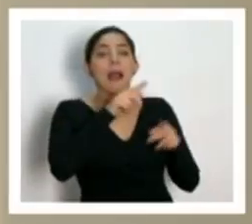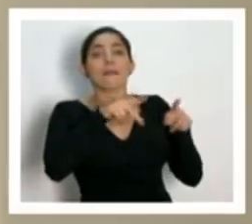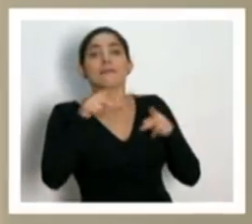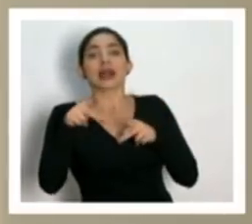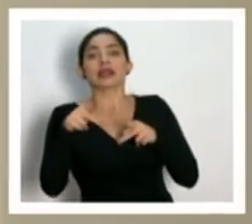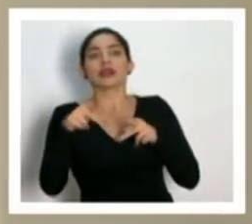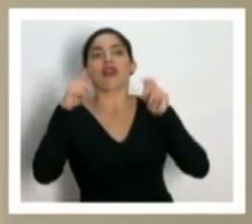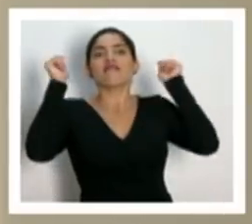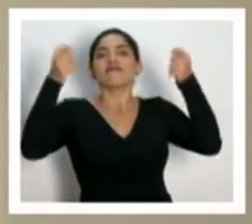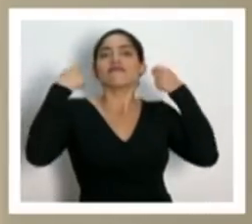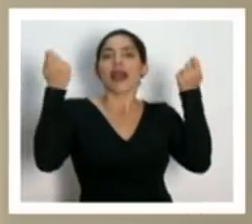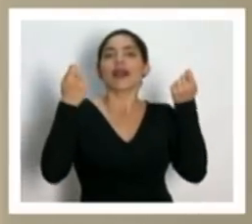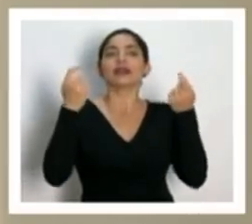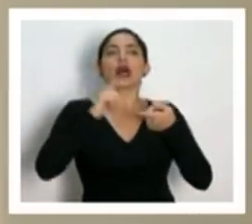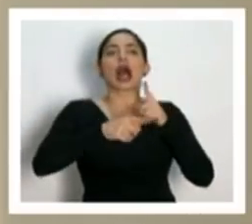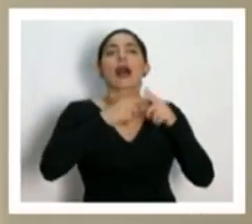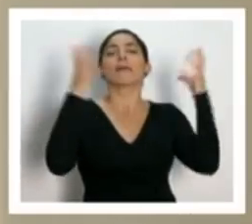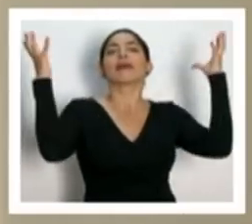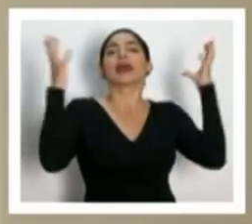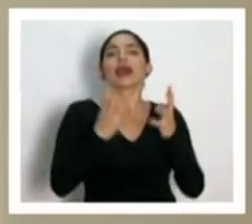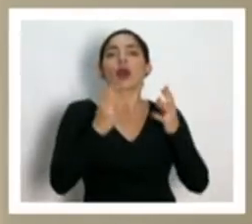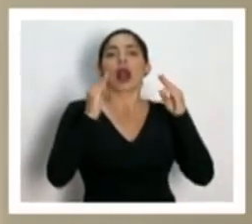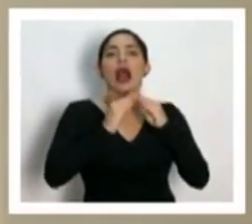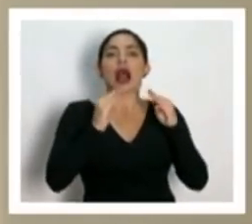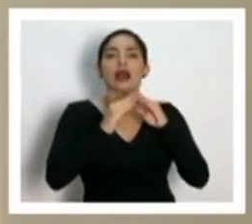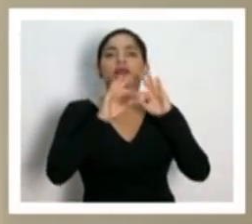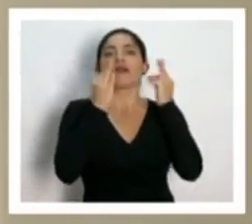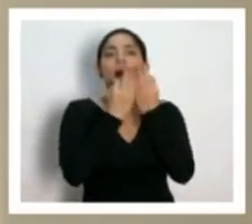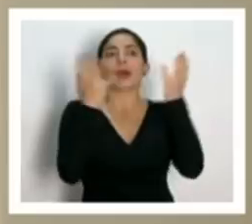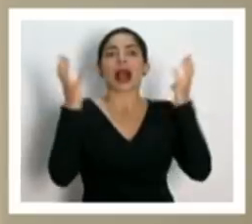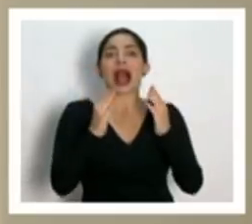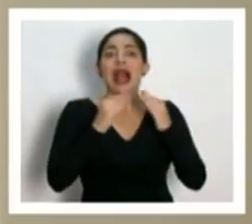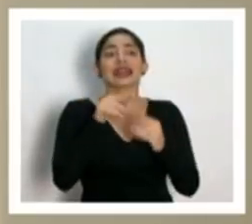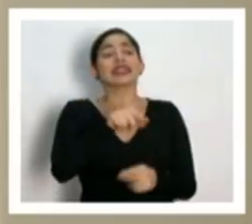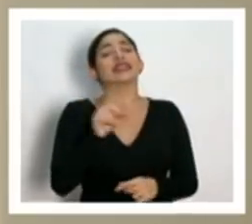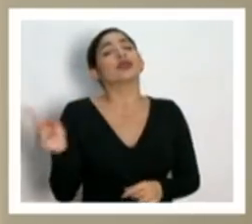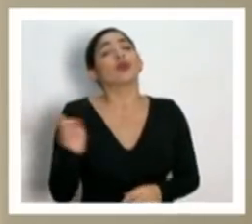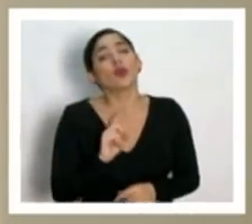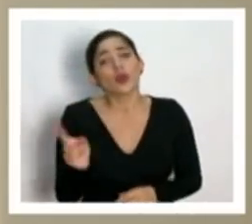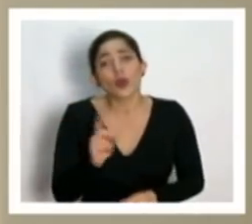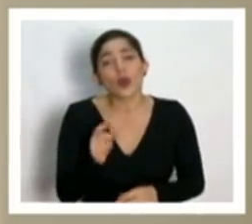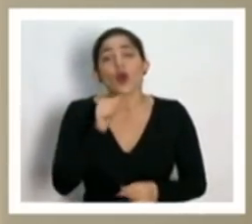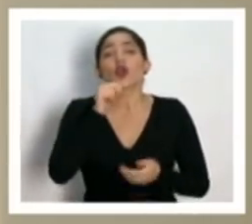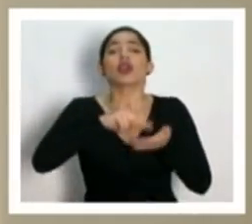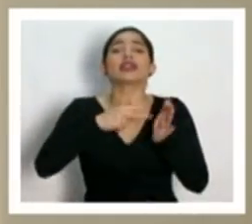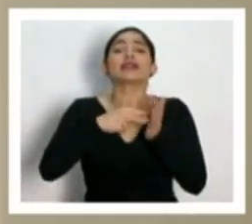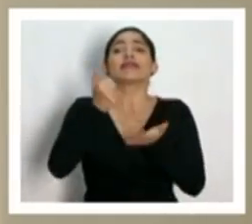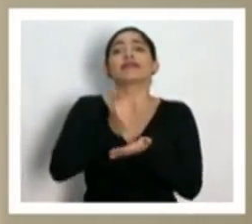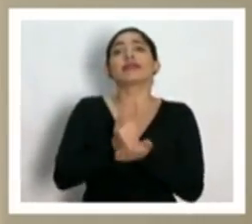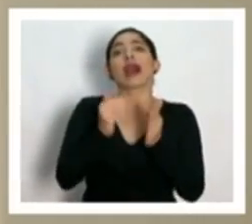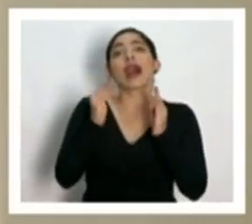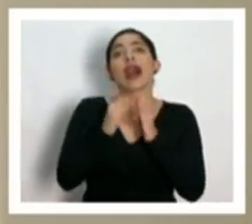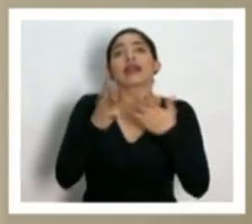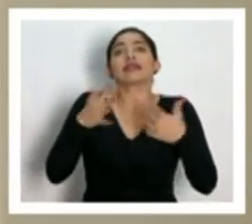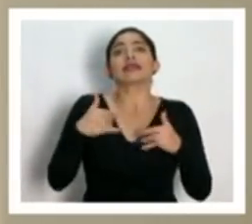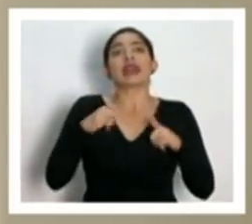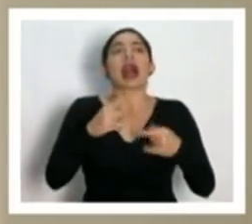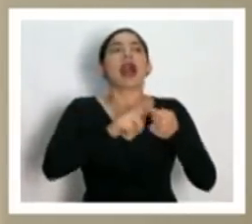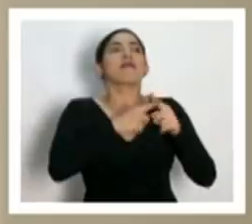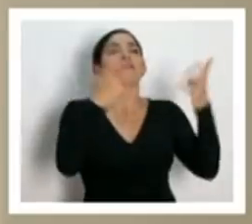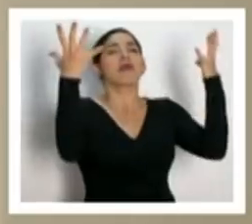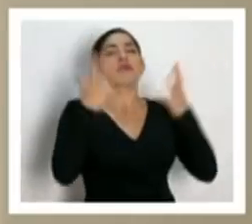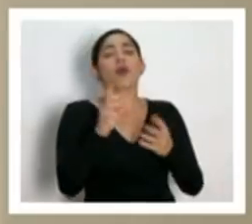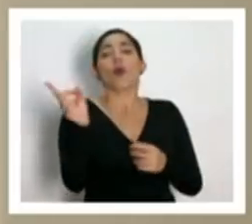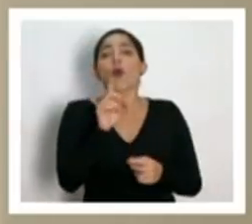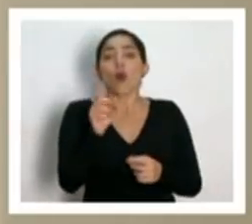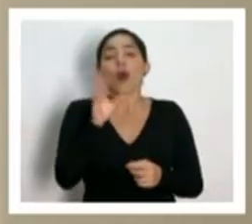fiestas o están haciendo reuniones con los familiares en las casas, y es justamente lo que no queremos. No es el hecho de quedarse en casa por quedarse en la casa, es por buscar